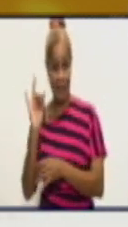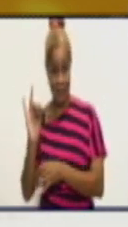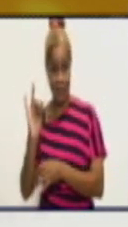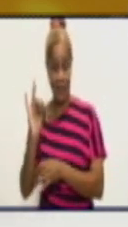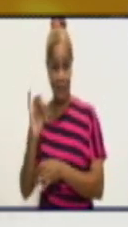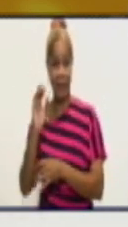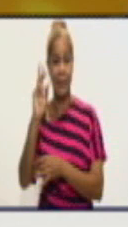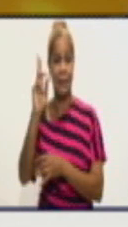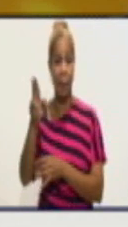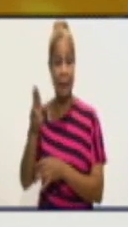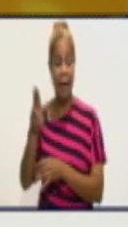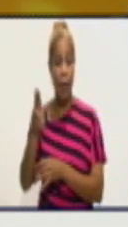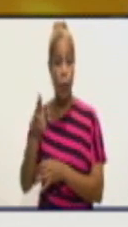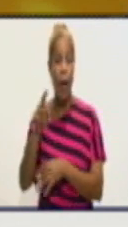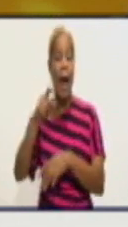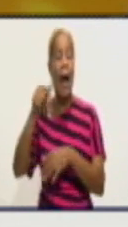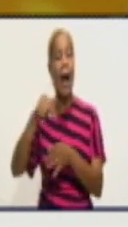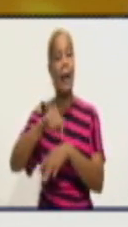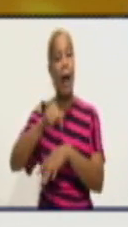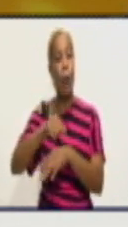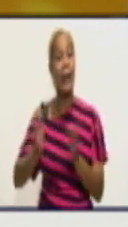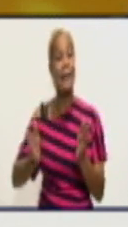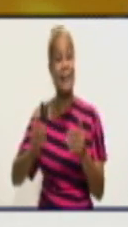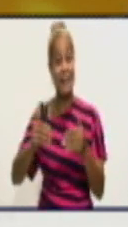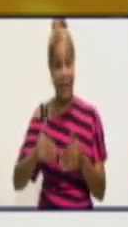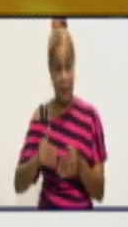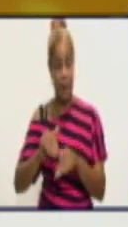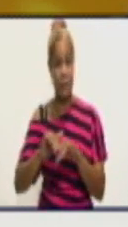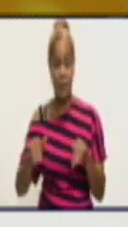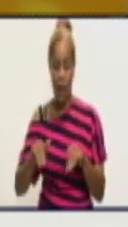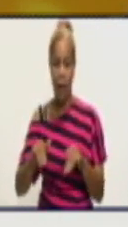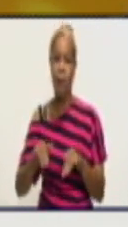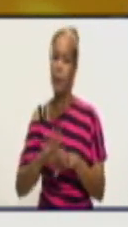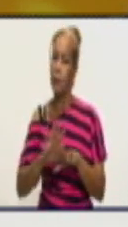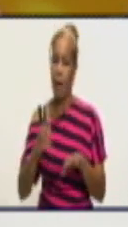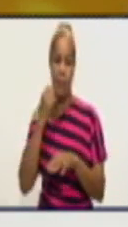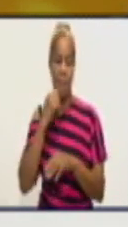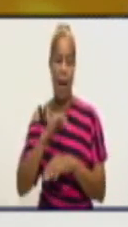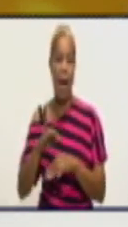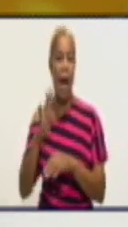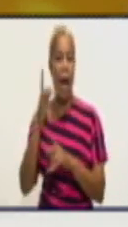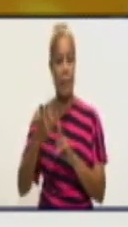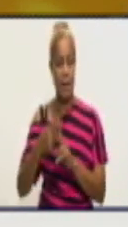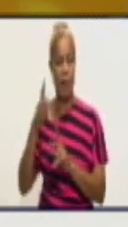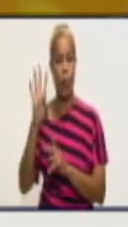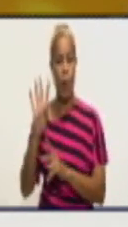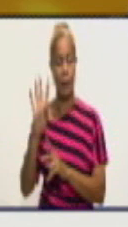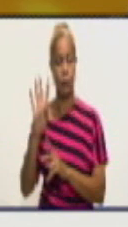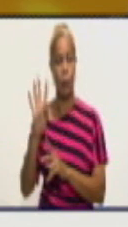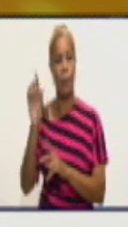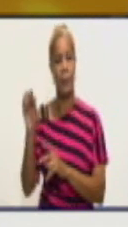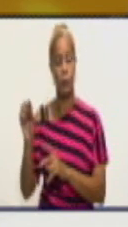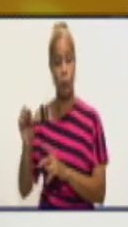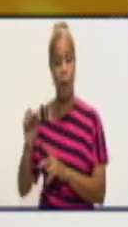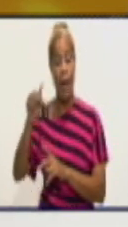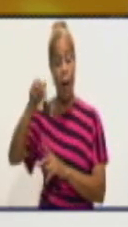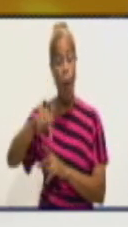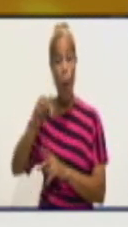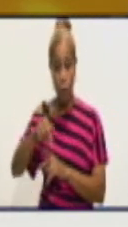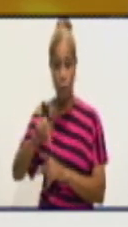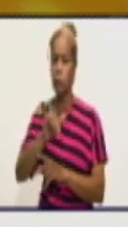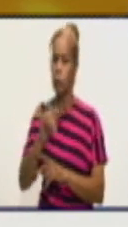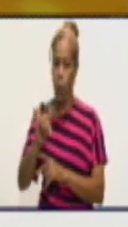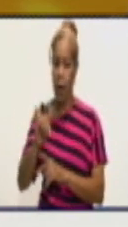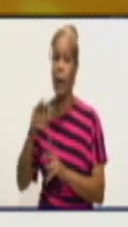su control de la calidad de esa placa, el resto dio negativo. Ya para hoy también hay un grupo también de muestras en Santiago, que bueno, que